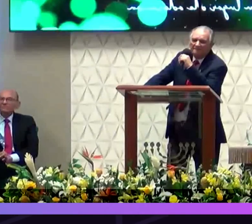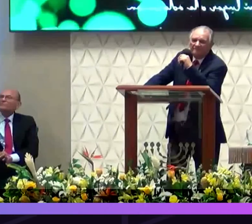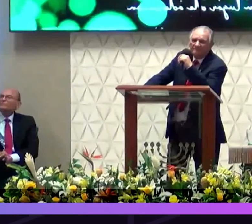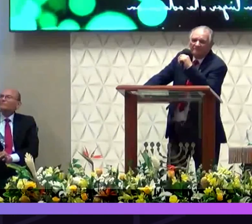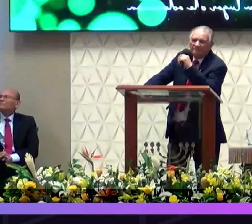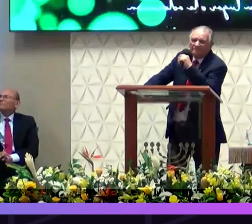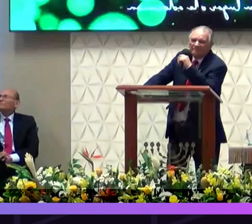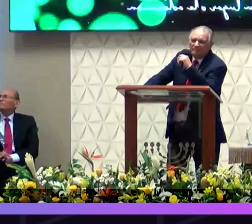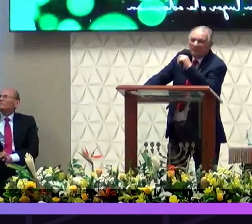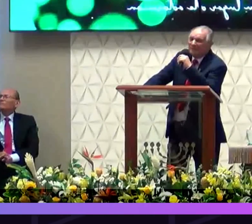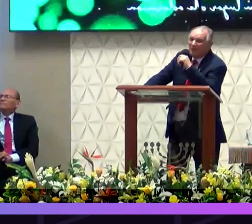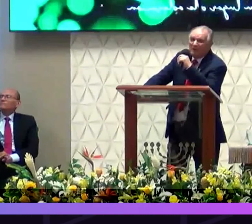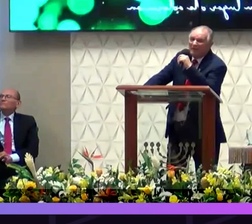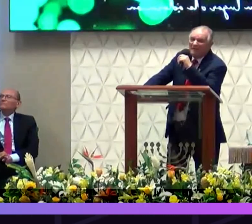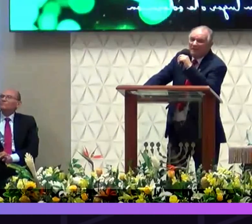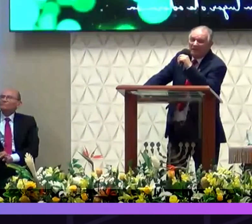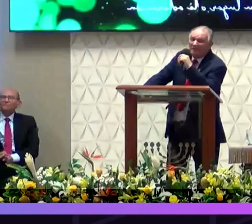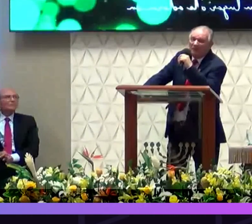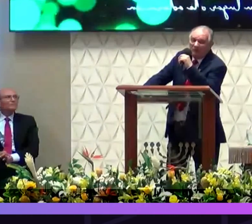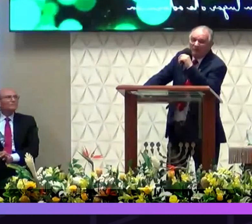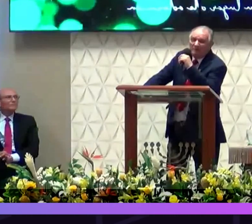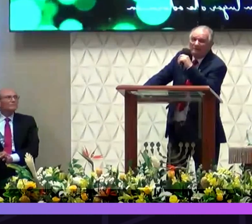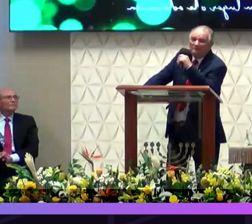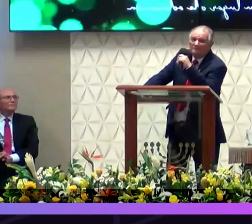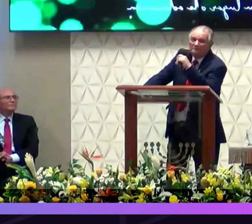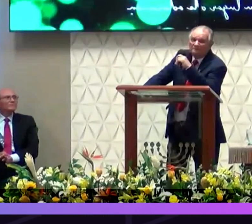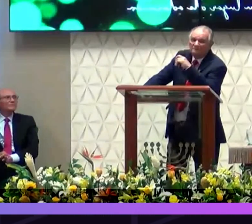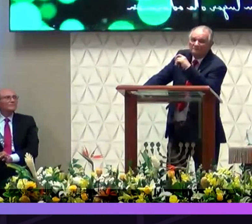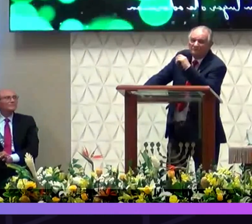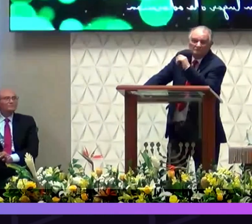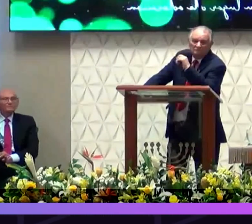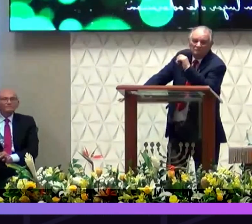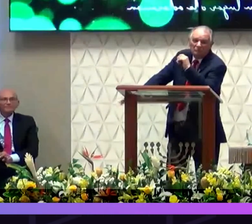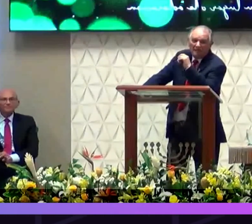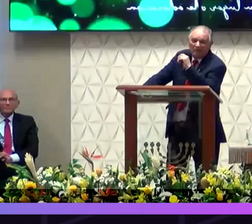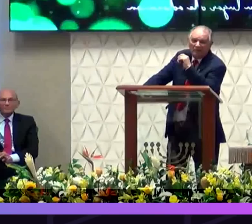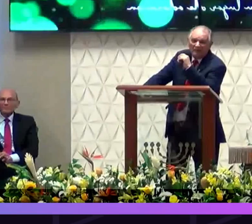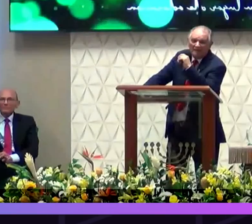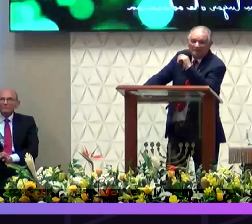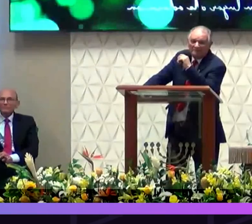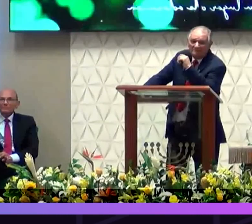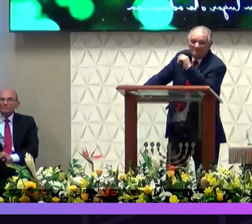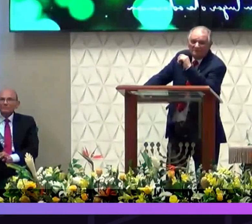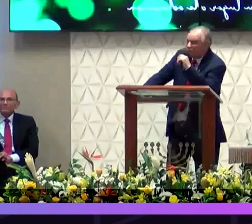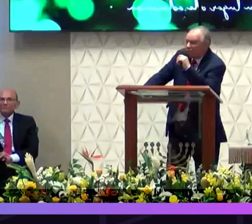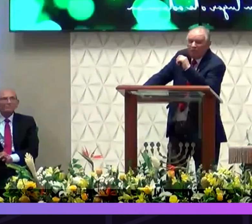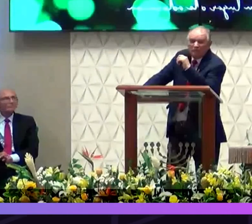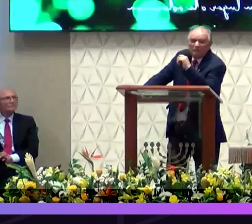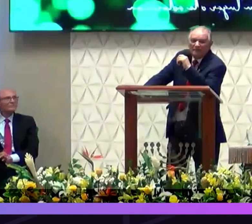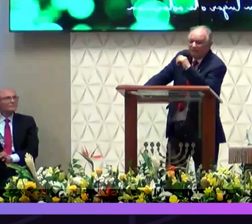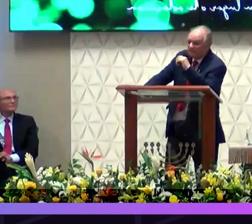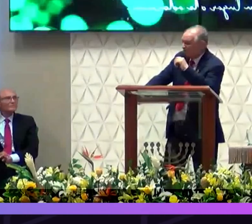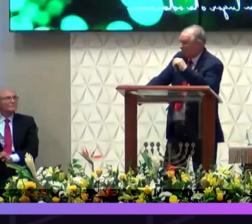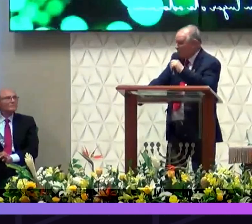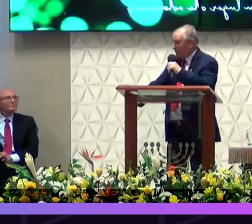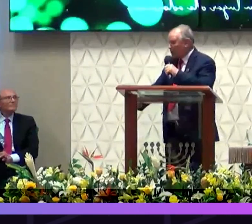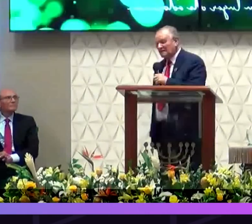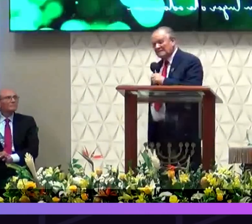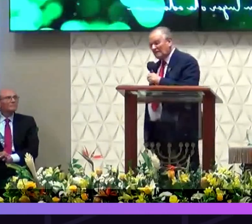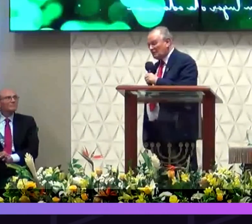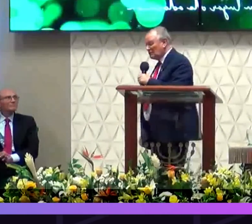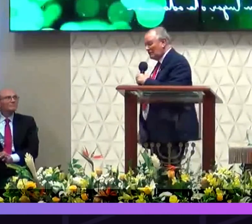palabra del Señor y nosotros te decimos en el nombre de Jesús en este momento a que sigas escuchando palabras que te